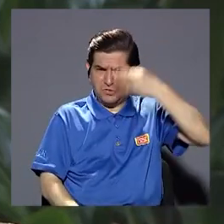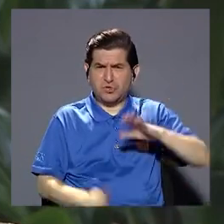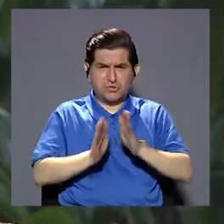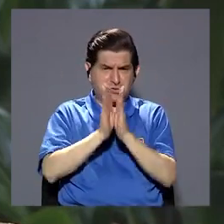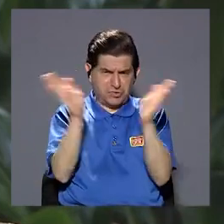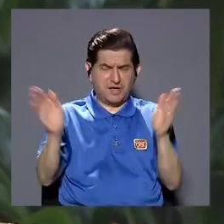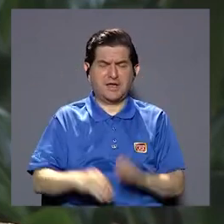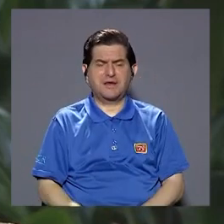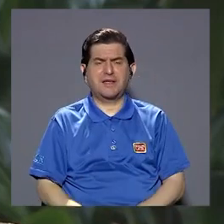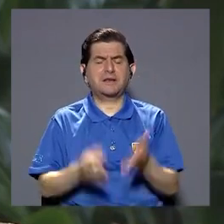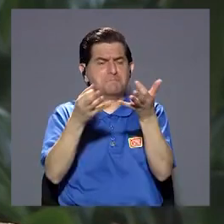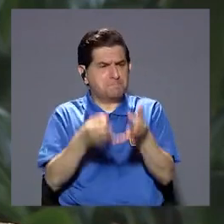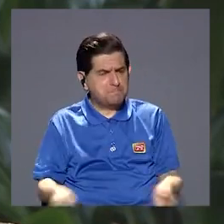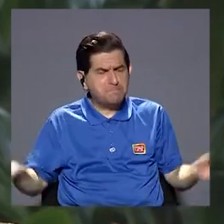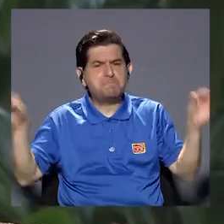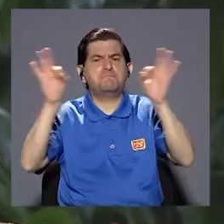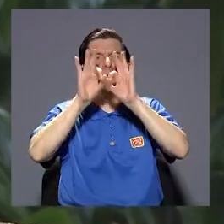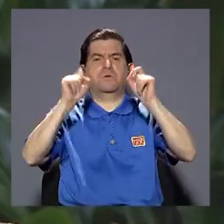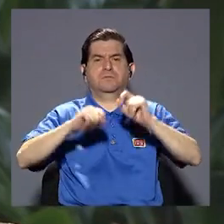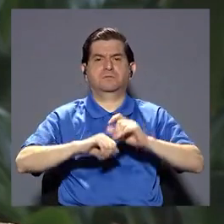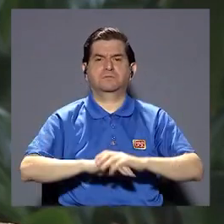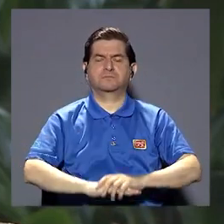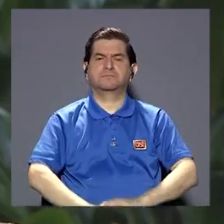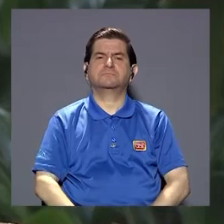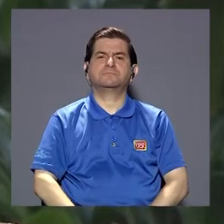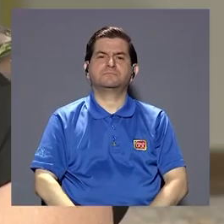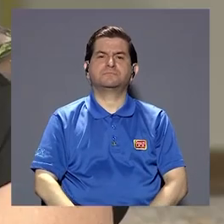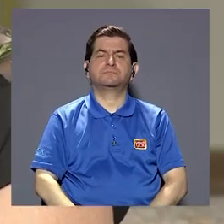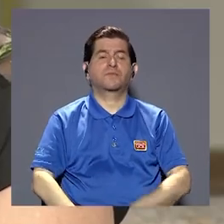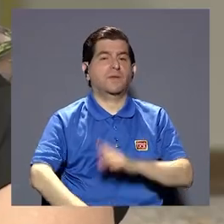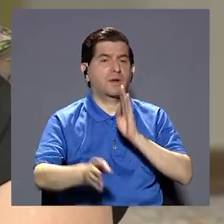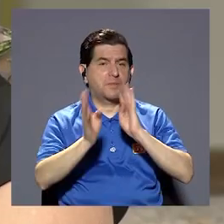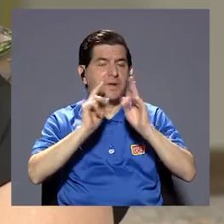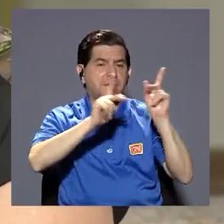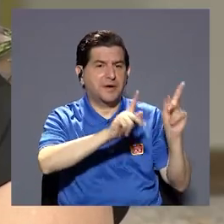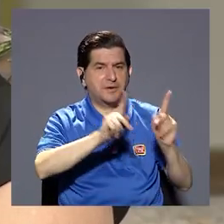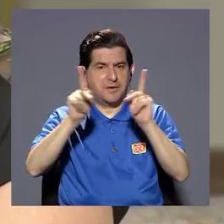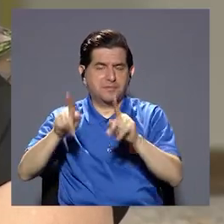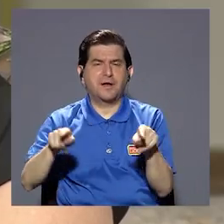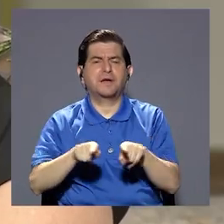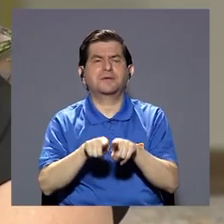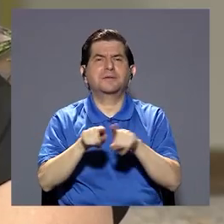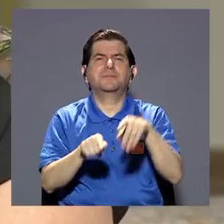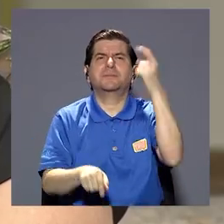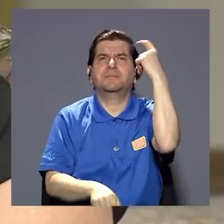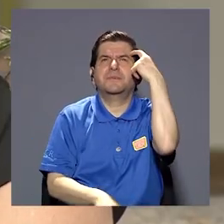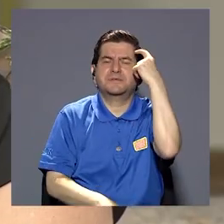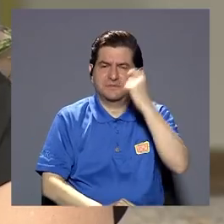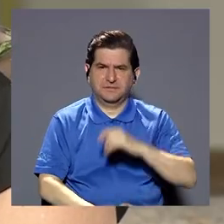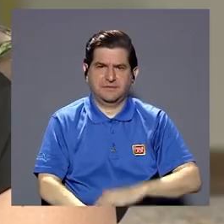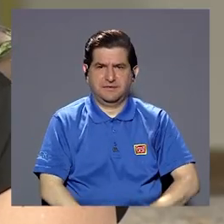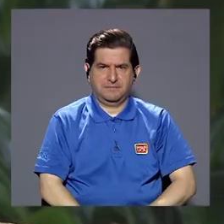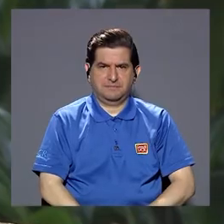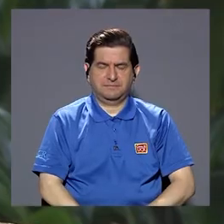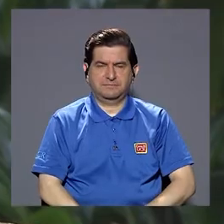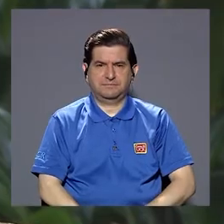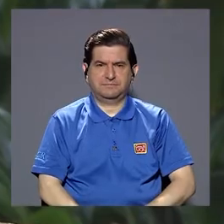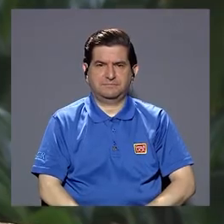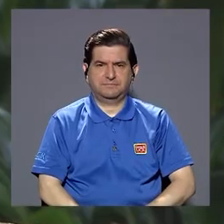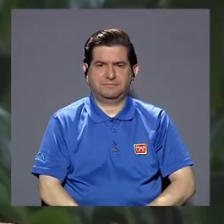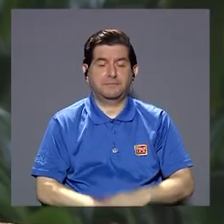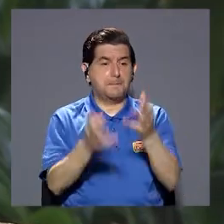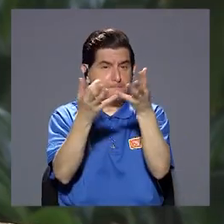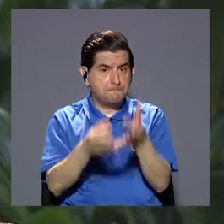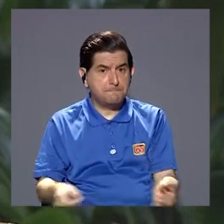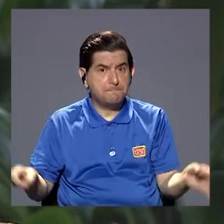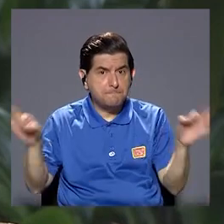o en qué programas nos debemos de enfocar más que en otros pero siempre la opinión de las personas para nosotros en general en Copesana es muy importante